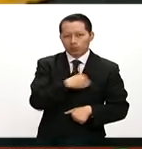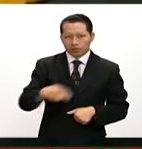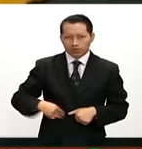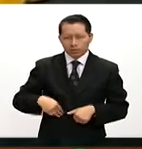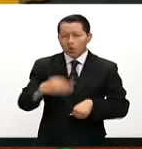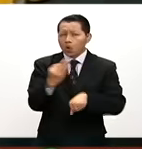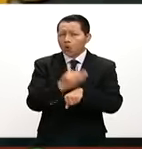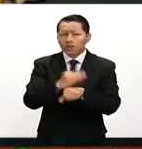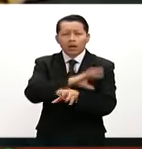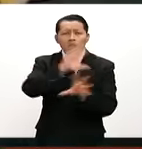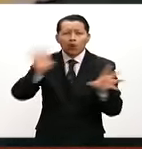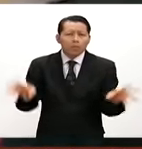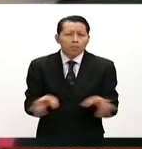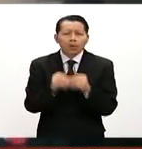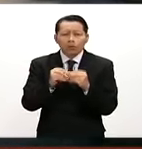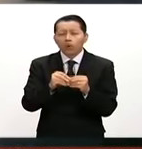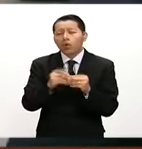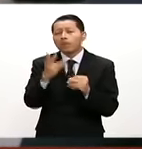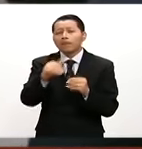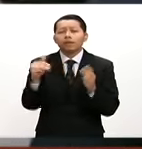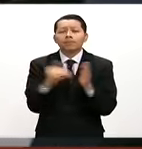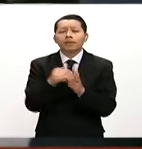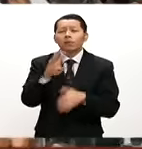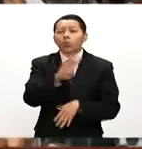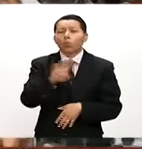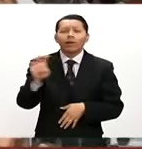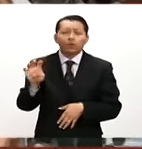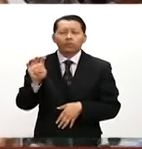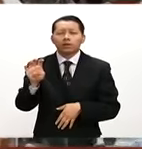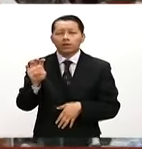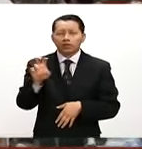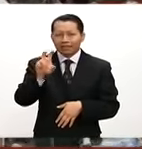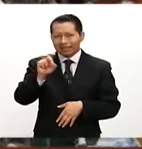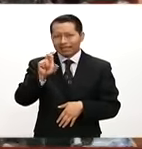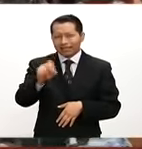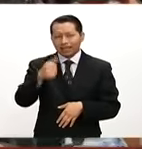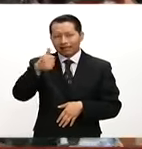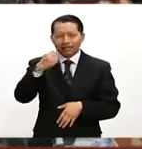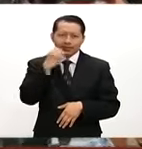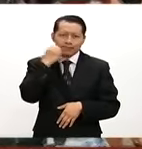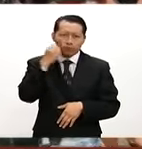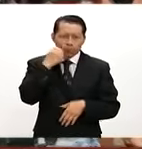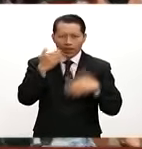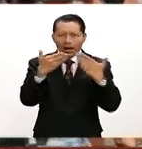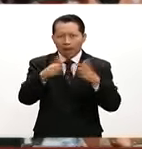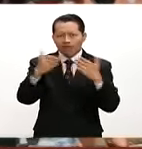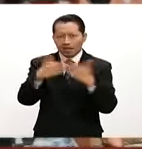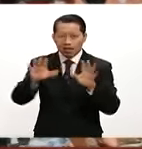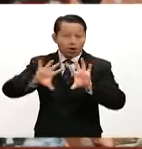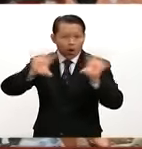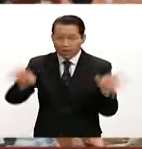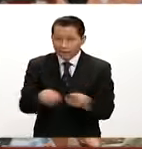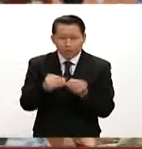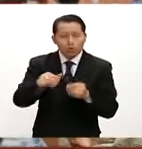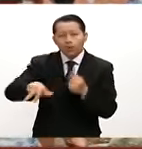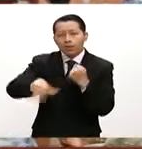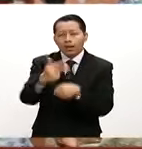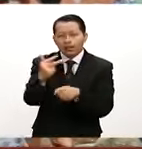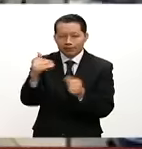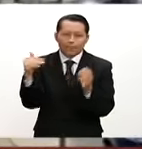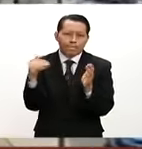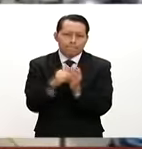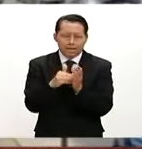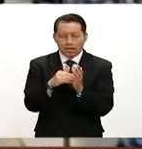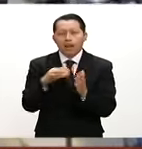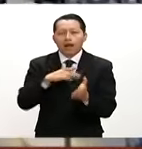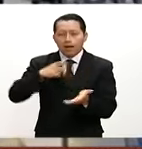son cerca de 10.436 escuelas abiertas, de las más de 3.000 que hay